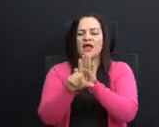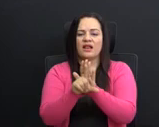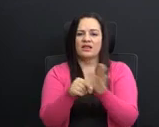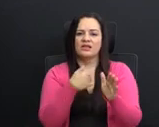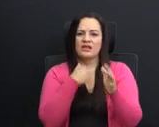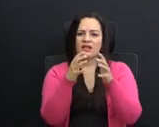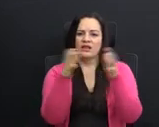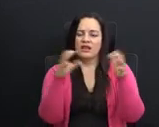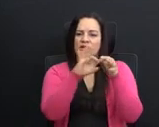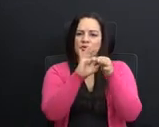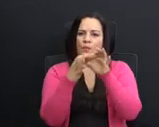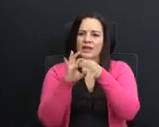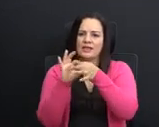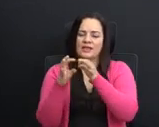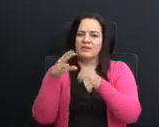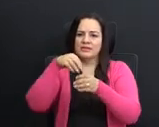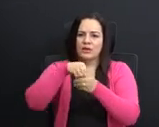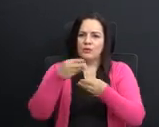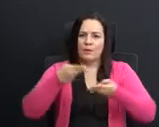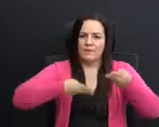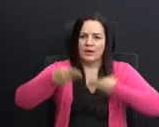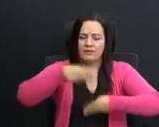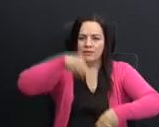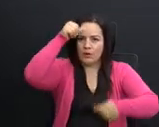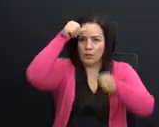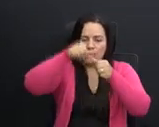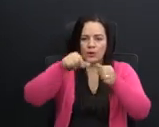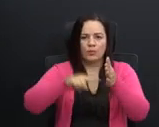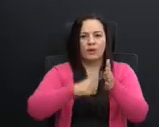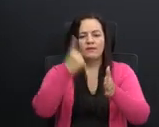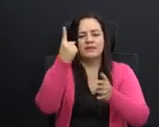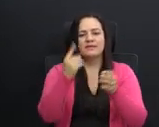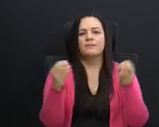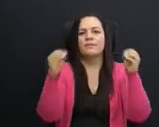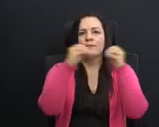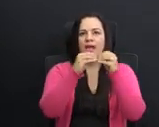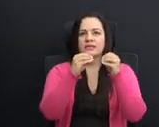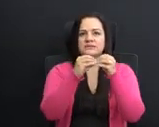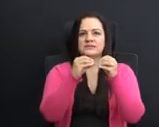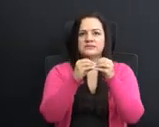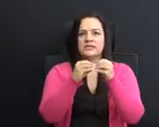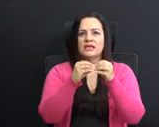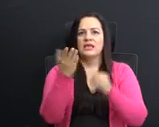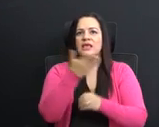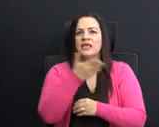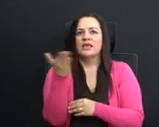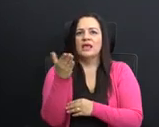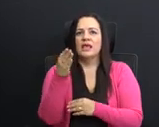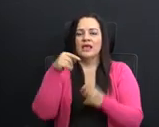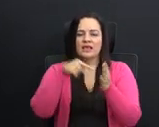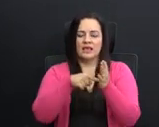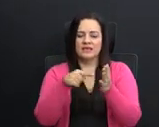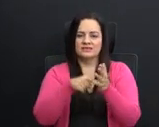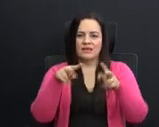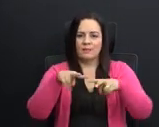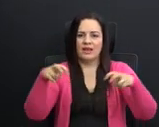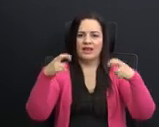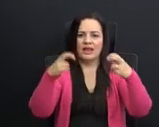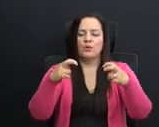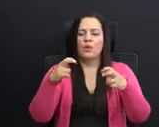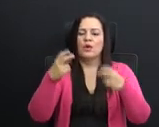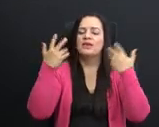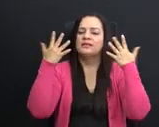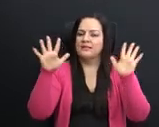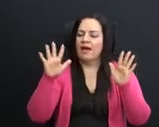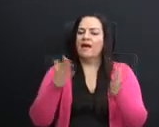las grandes cooperativas en el mercado? Les recuerdo una vez más que en este plenario habíamos llegado